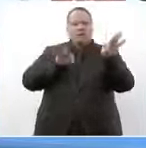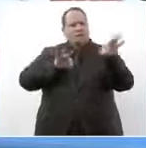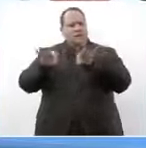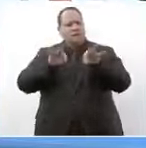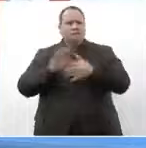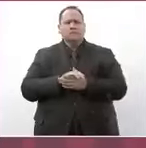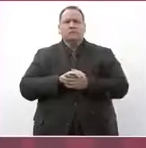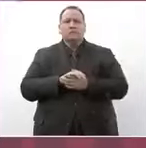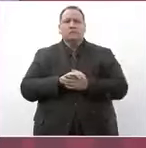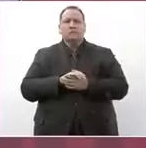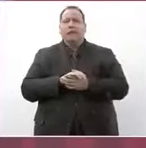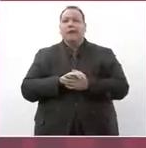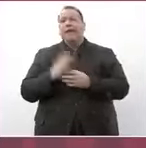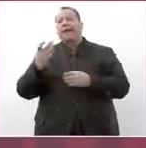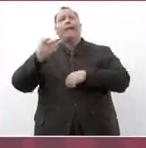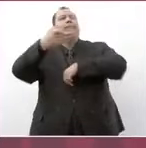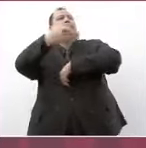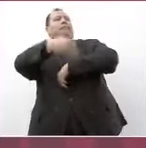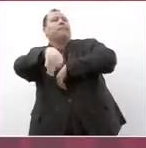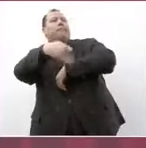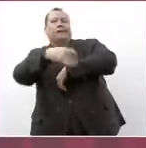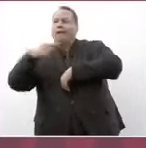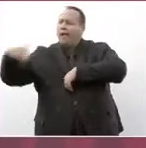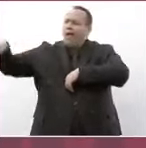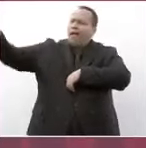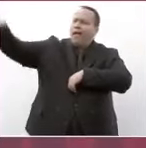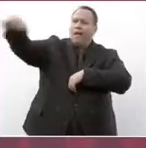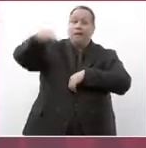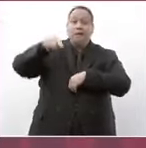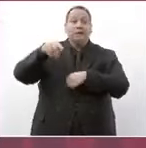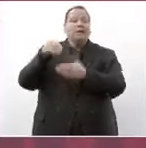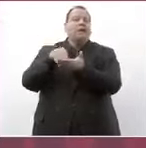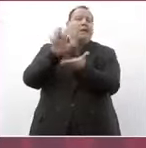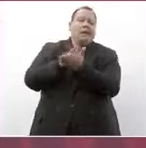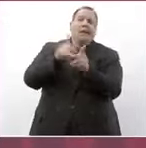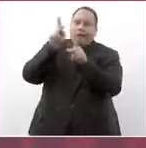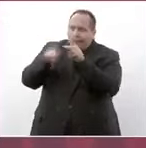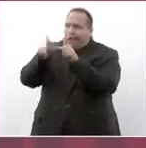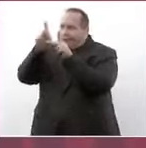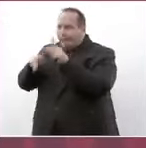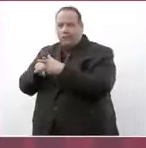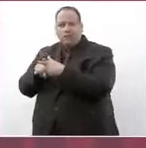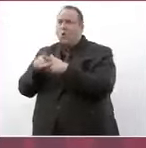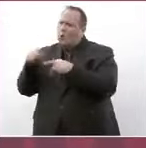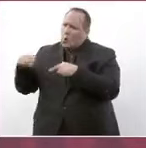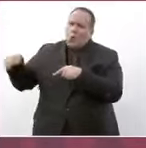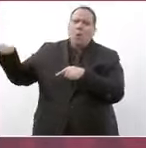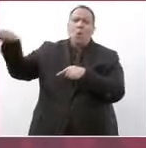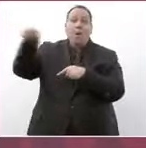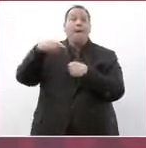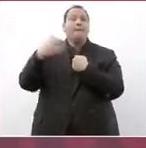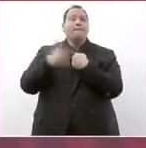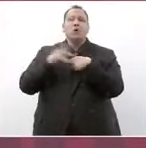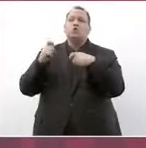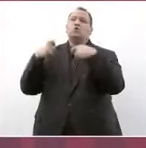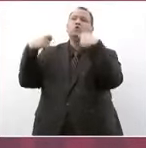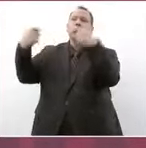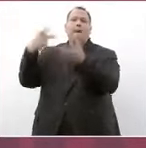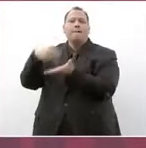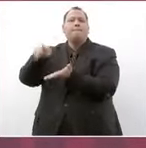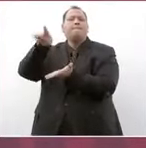como eventuales por contratos van a tener su plaza